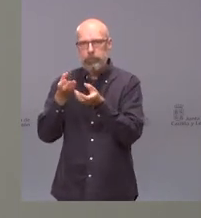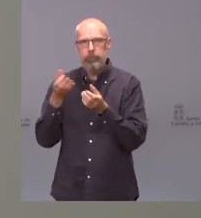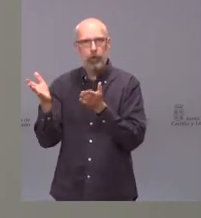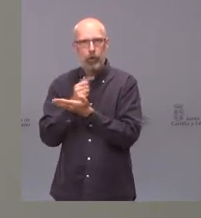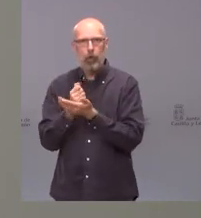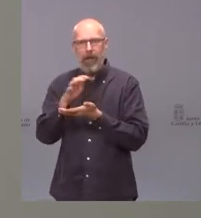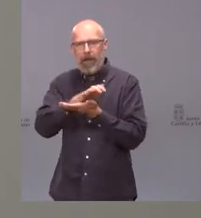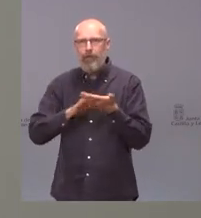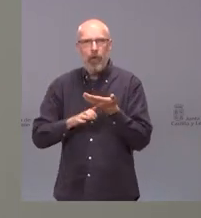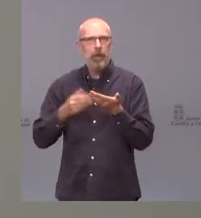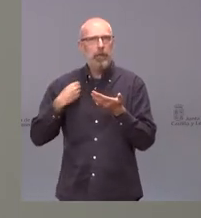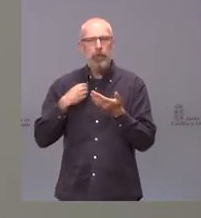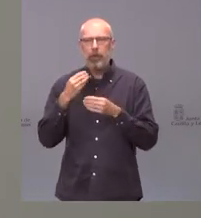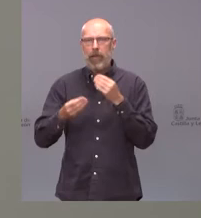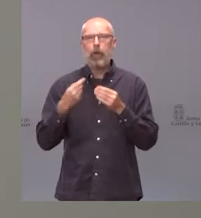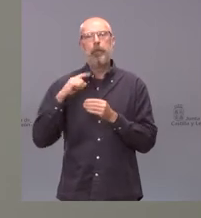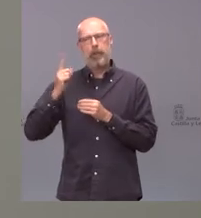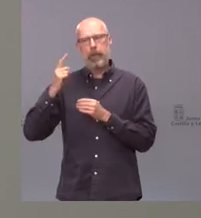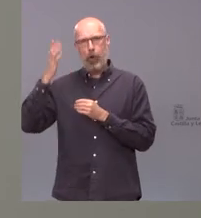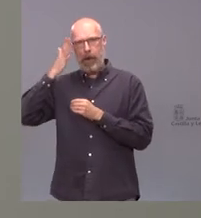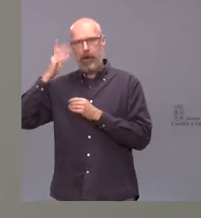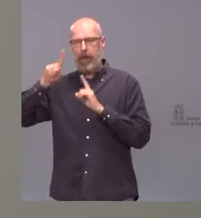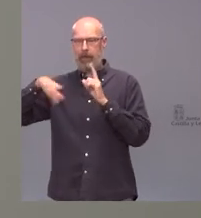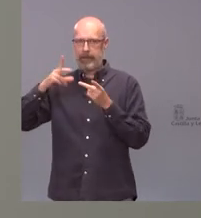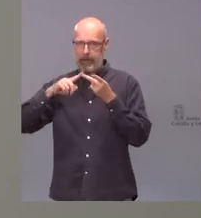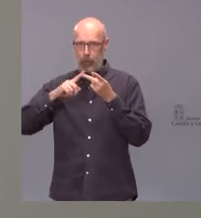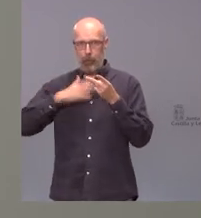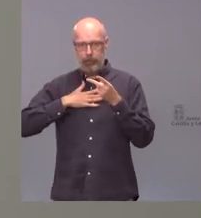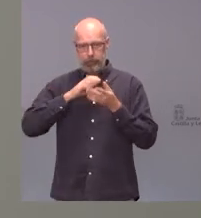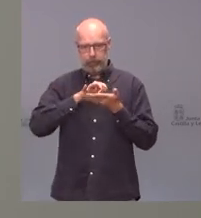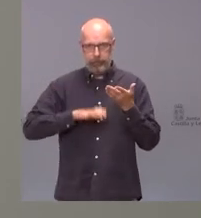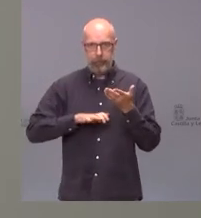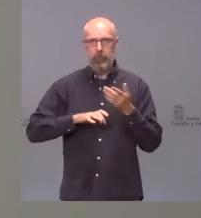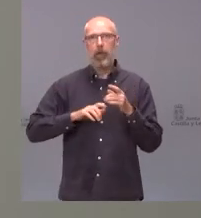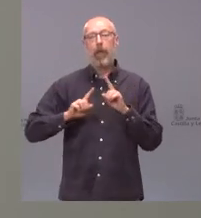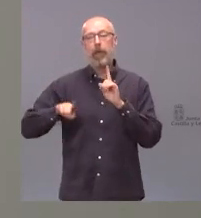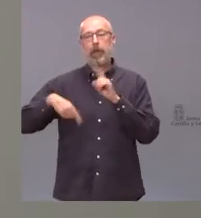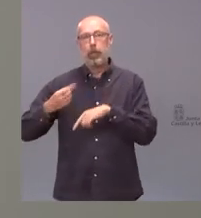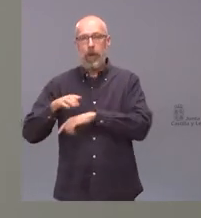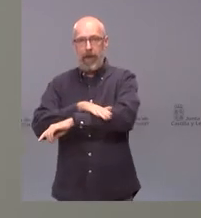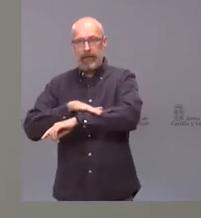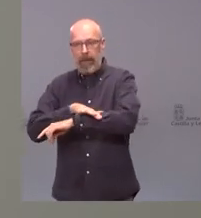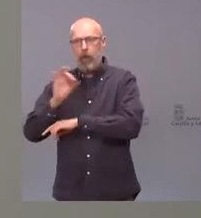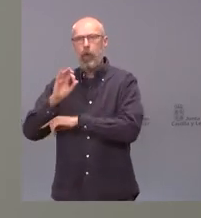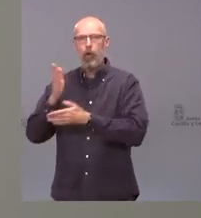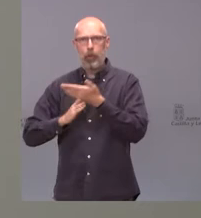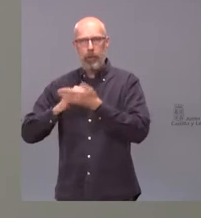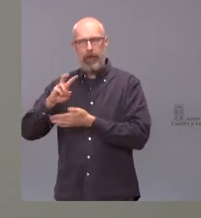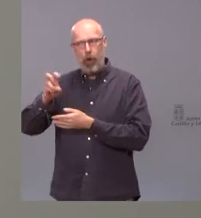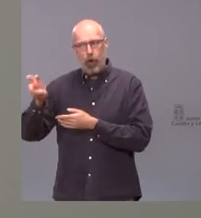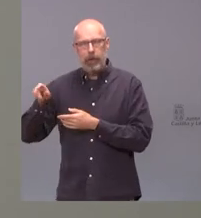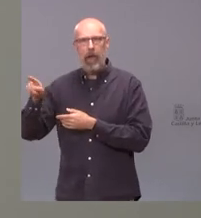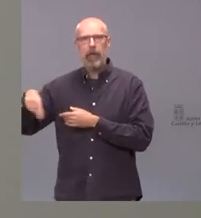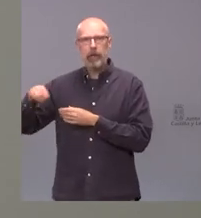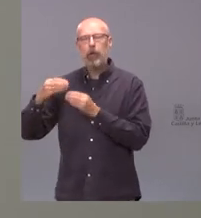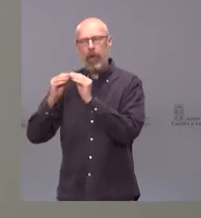de Navarra. Después de eso tanto por parte del Estado como por parte de otras entidades otras comunidades autónomas se